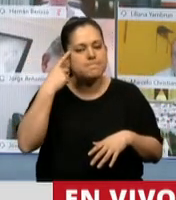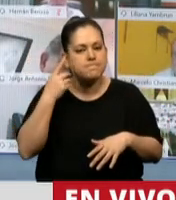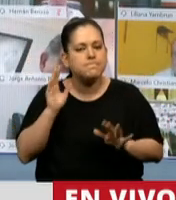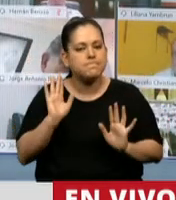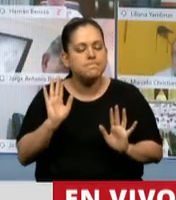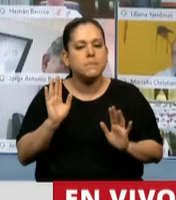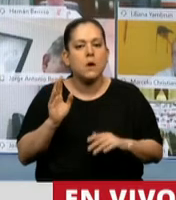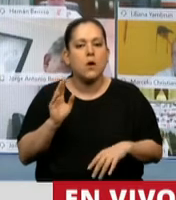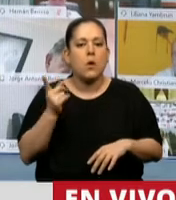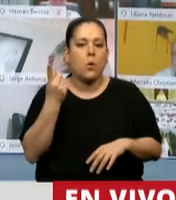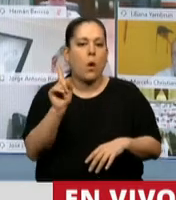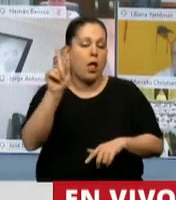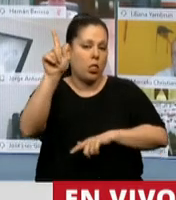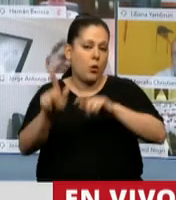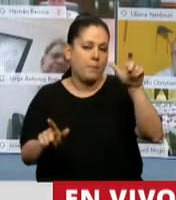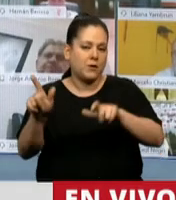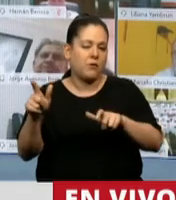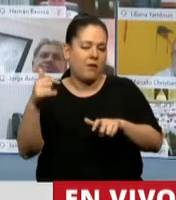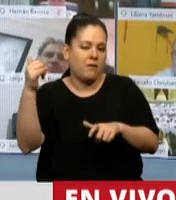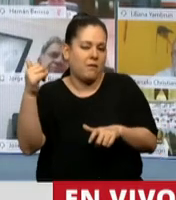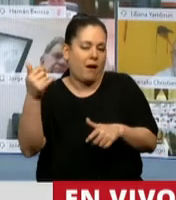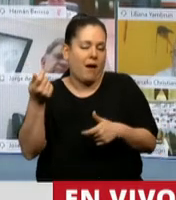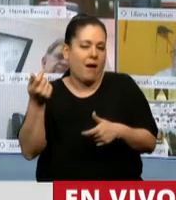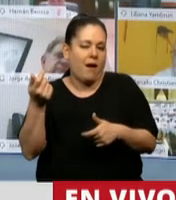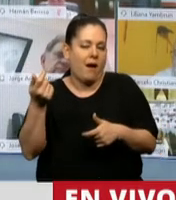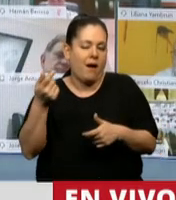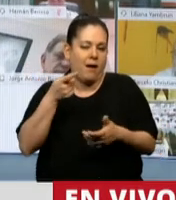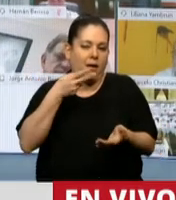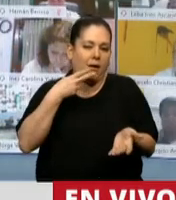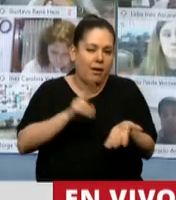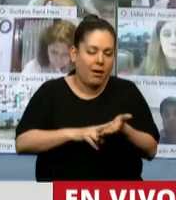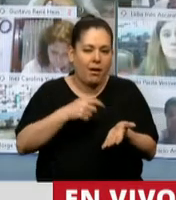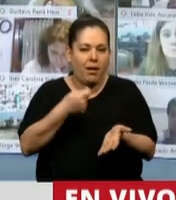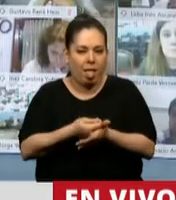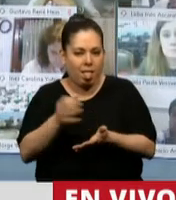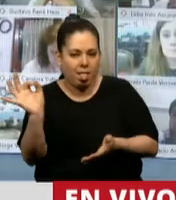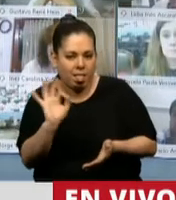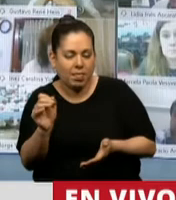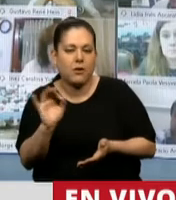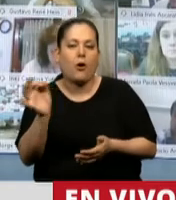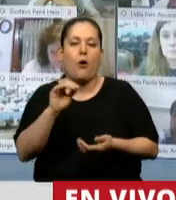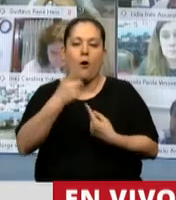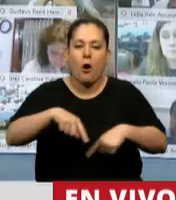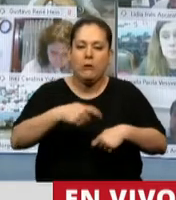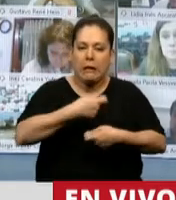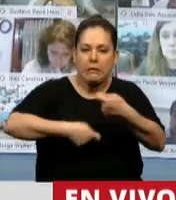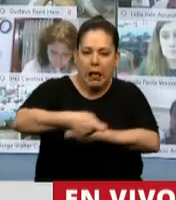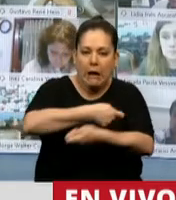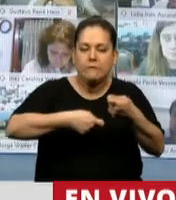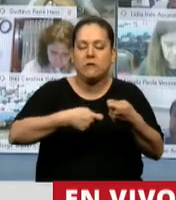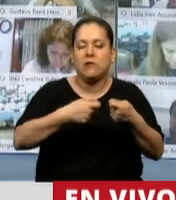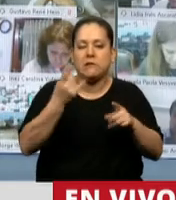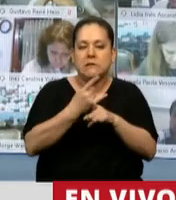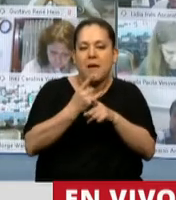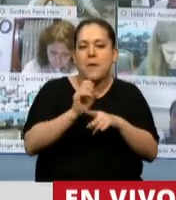los poderosos evaden, trafican, siempre tienen nombres